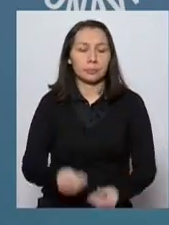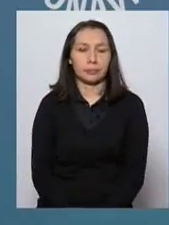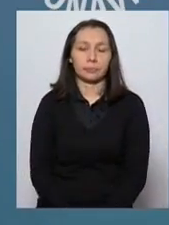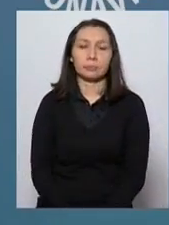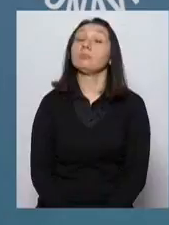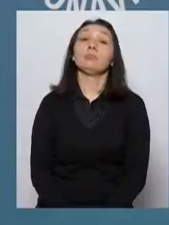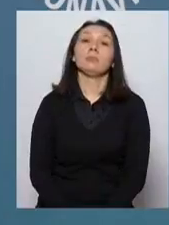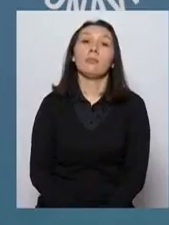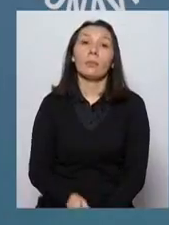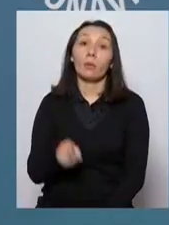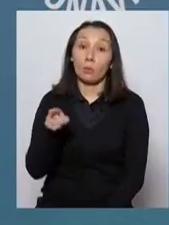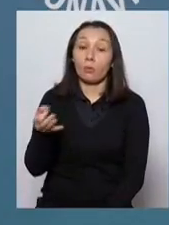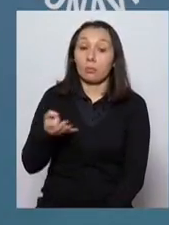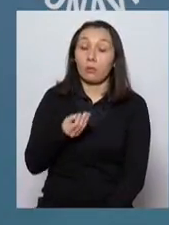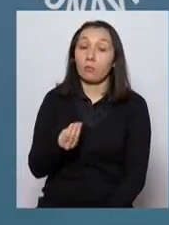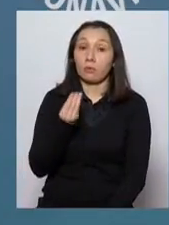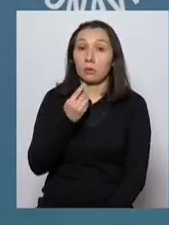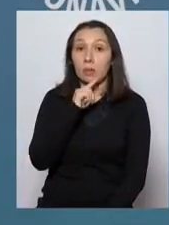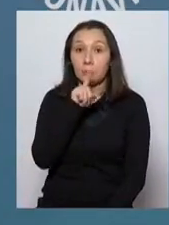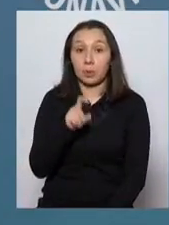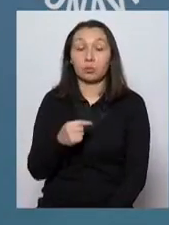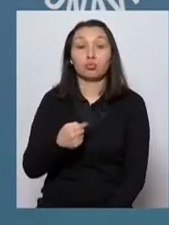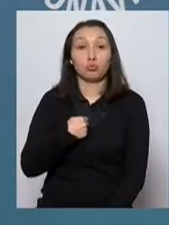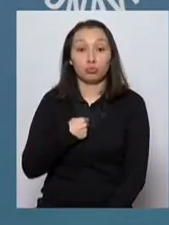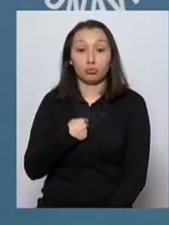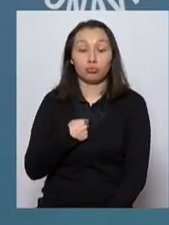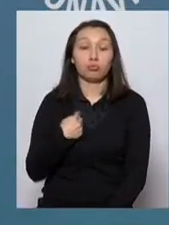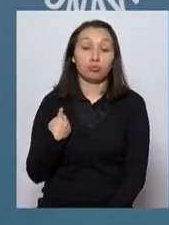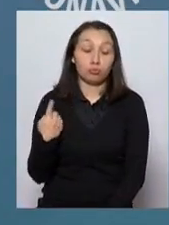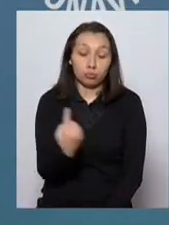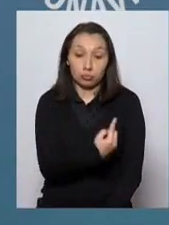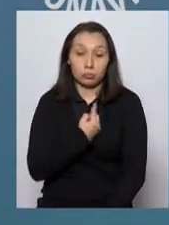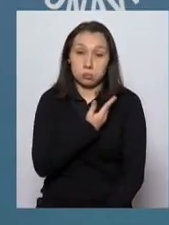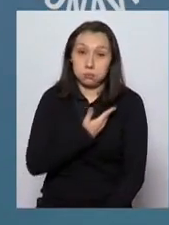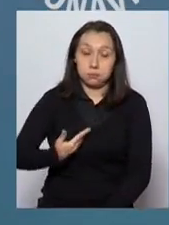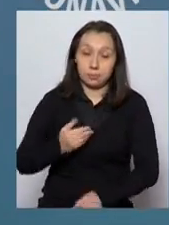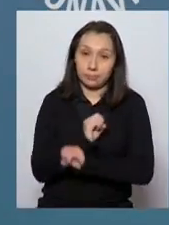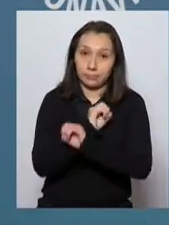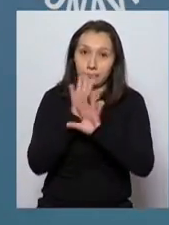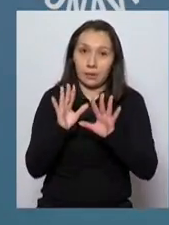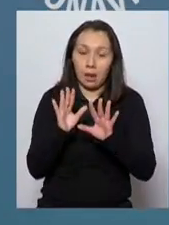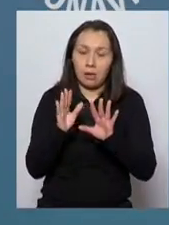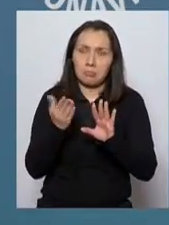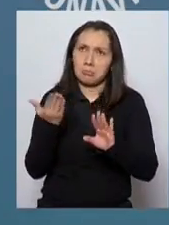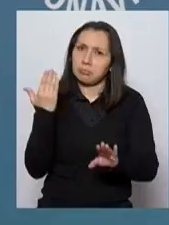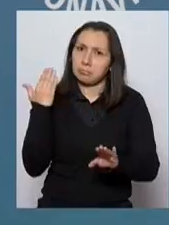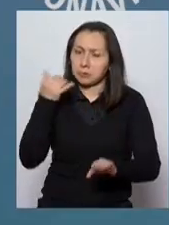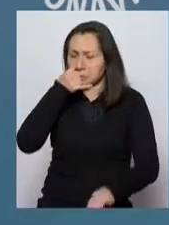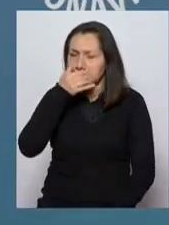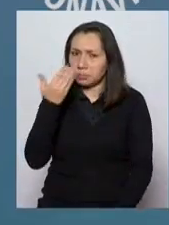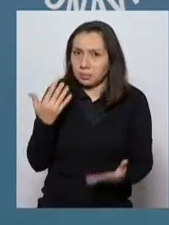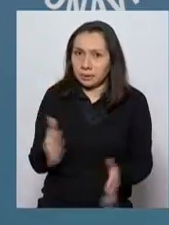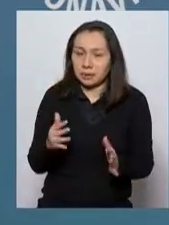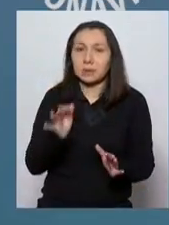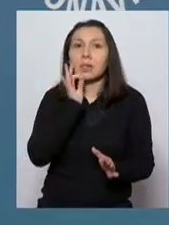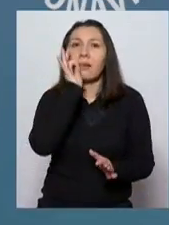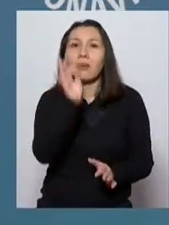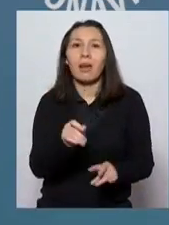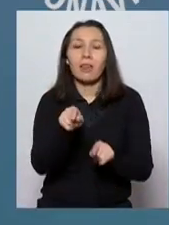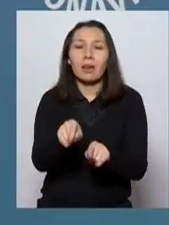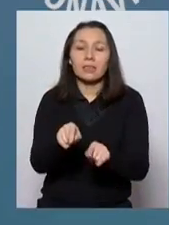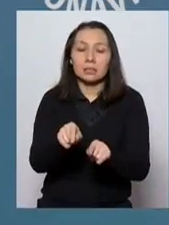Mire, muchas gracias por la pregunta. Yo y nosotros como gobierno hemos sido claros hace tiempo ya en decir